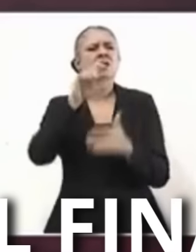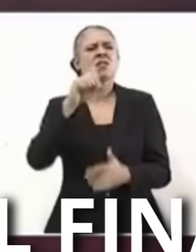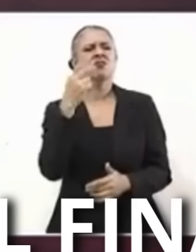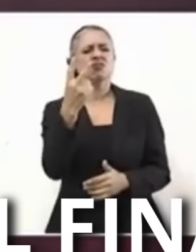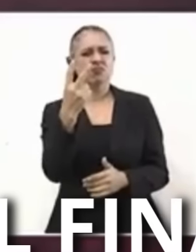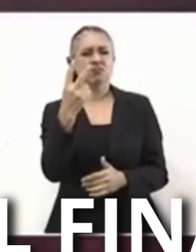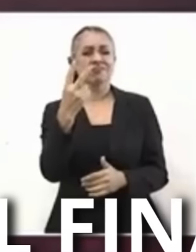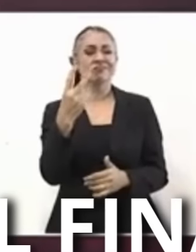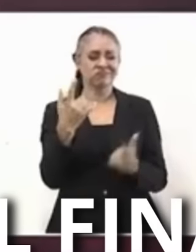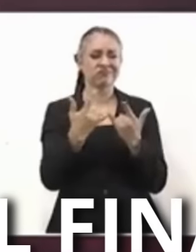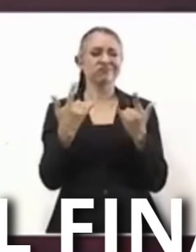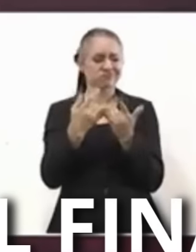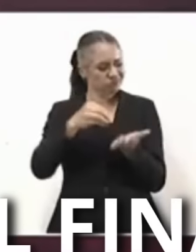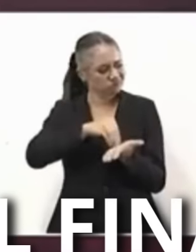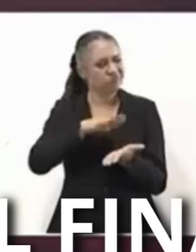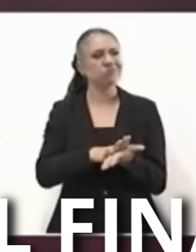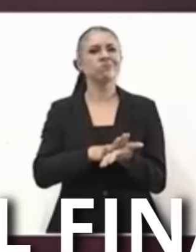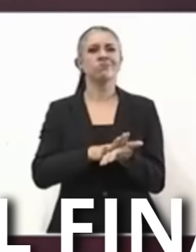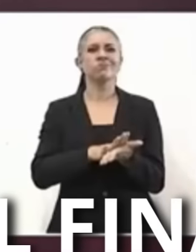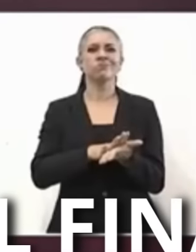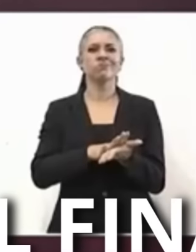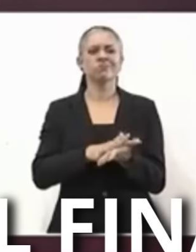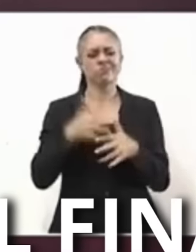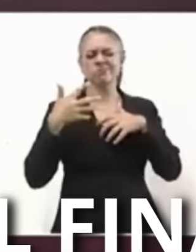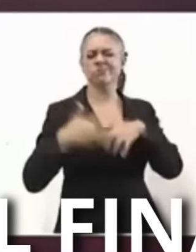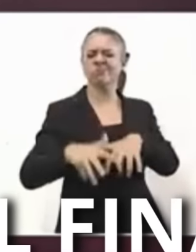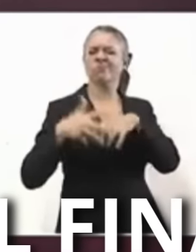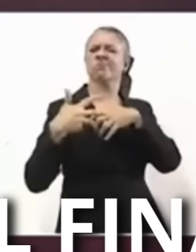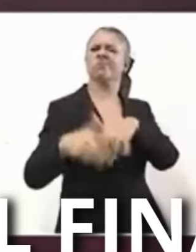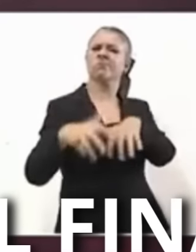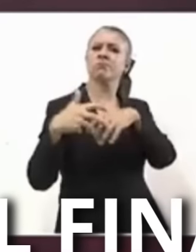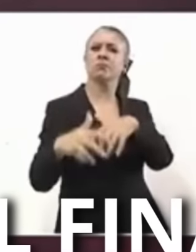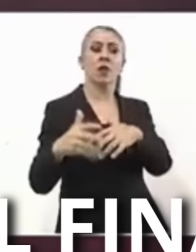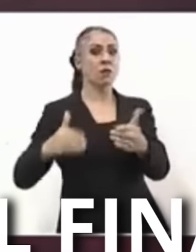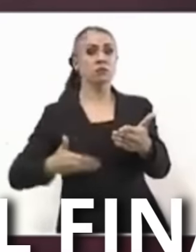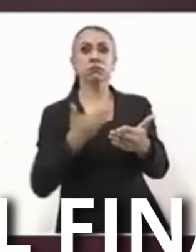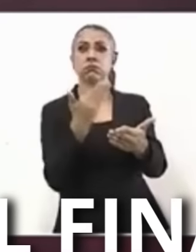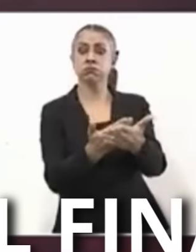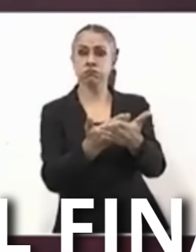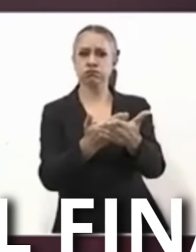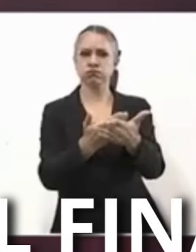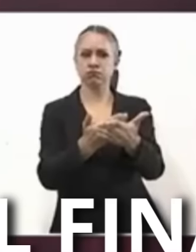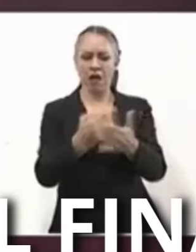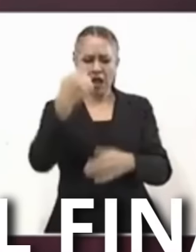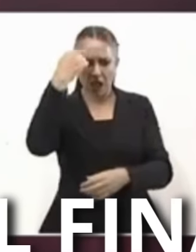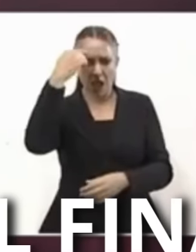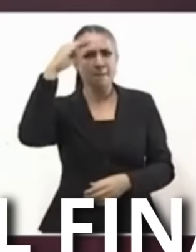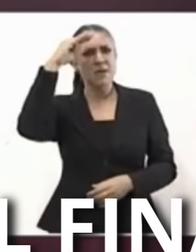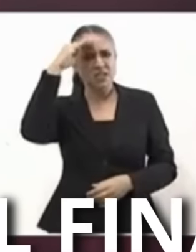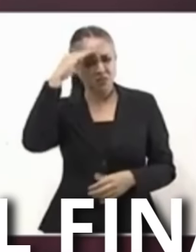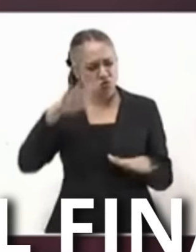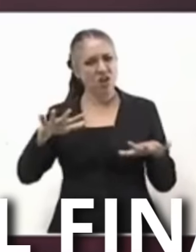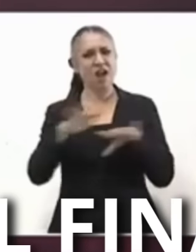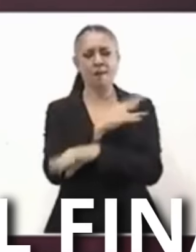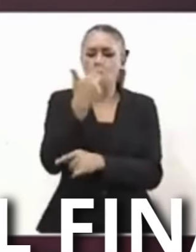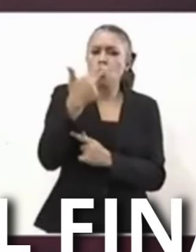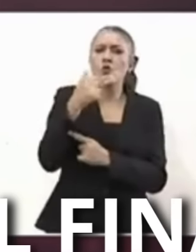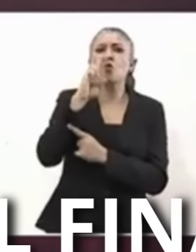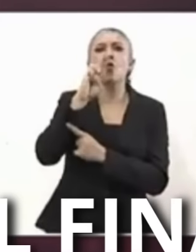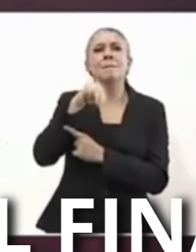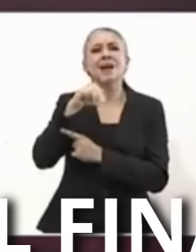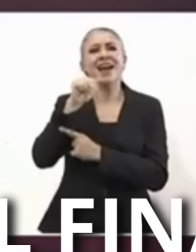Nos propuso Que la cuarta transformación Tuviera un pensamiento que se llama El humanismo mexicano